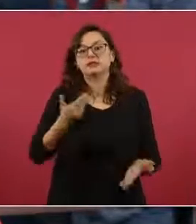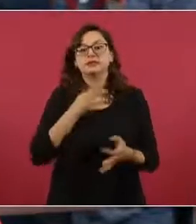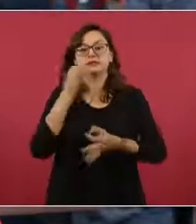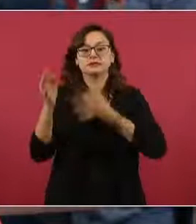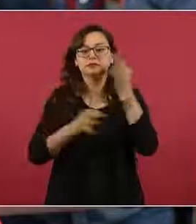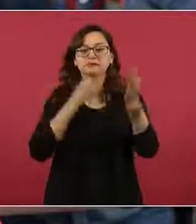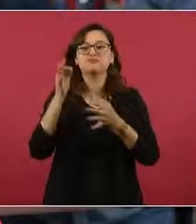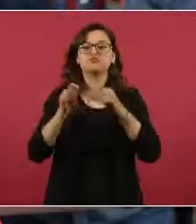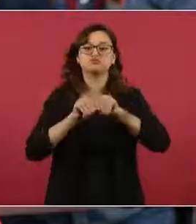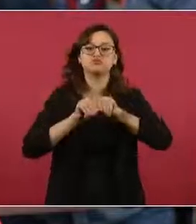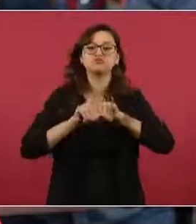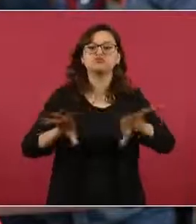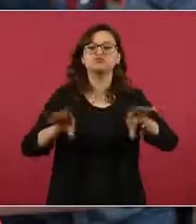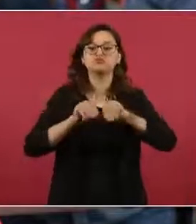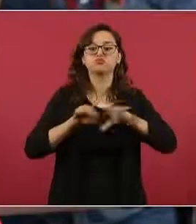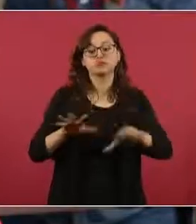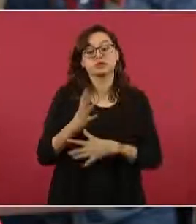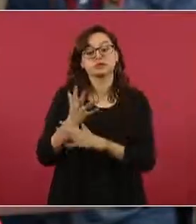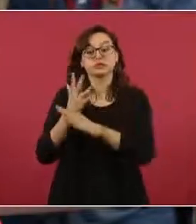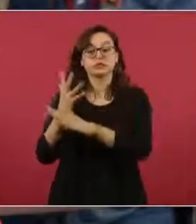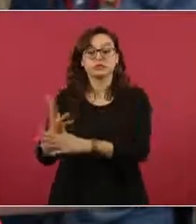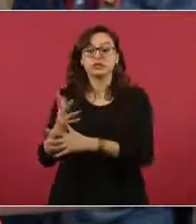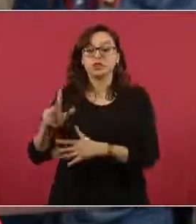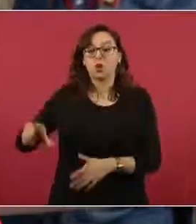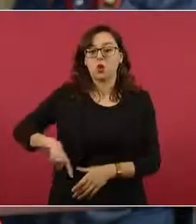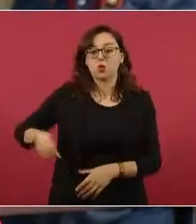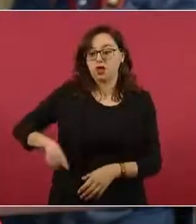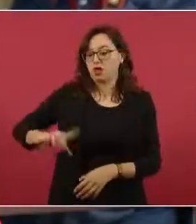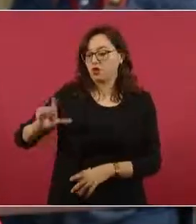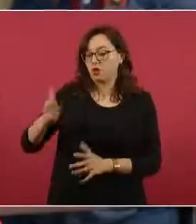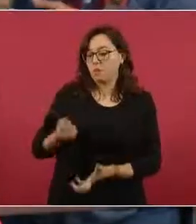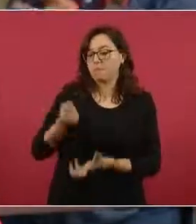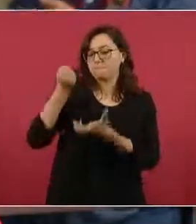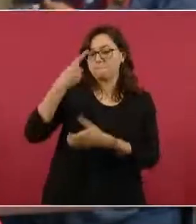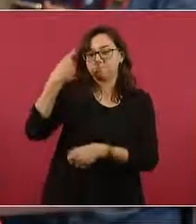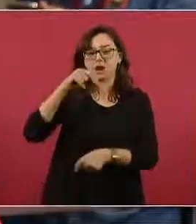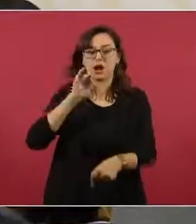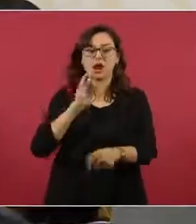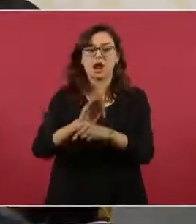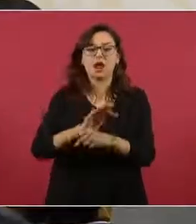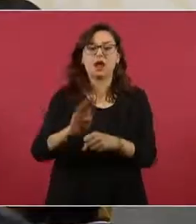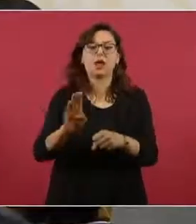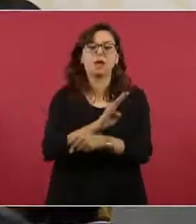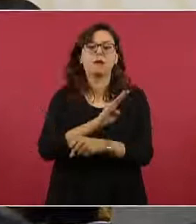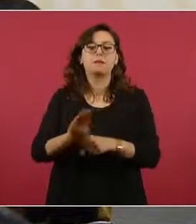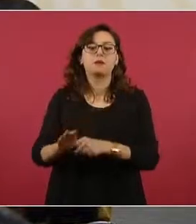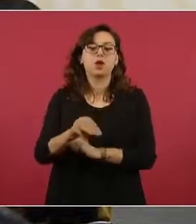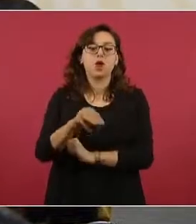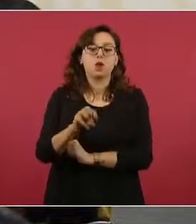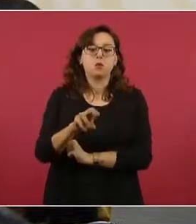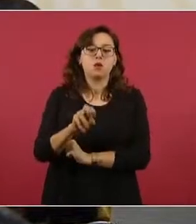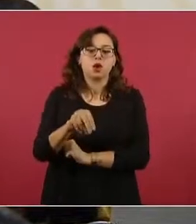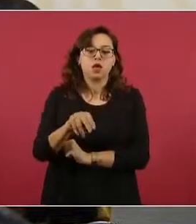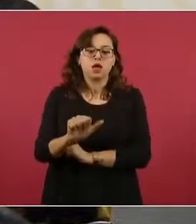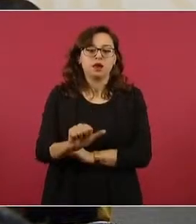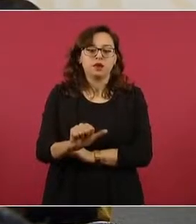que se han estado utilizando recursos públicos para beneficiar a los candidatos de Morena y aquí